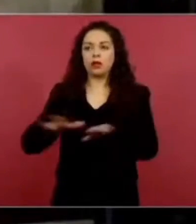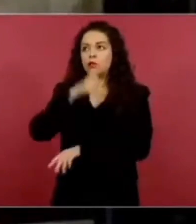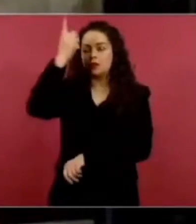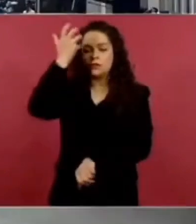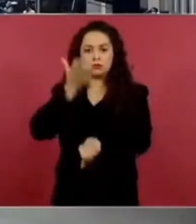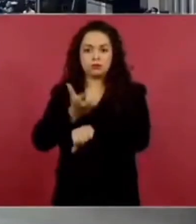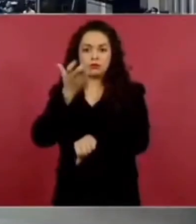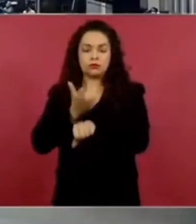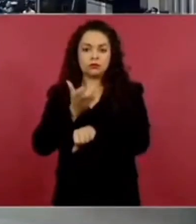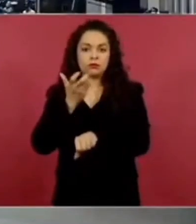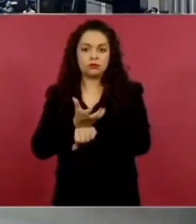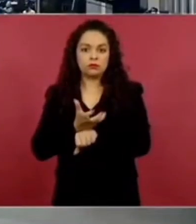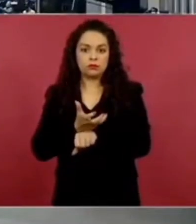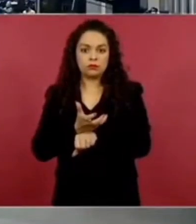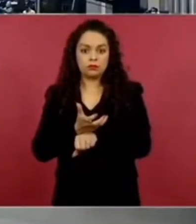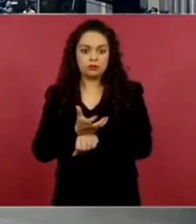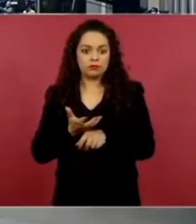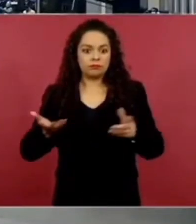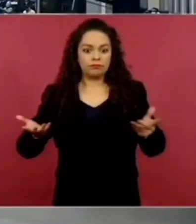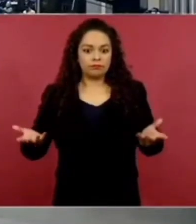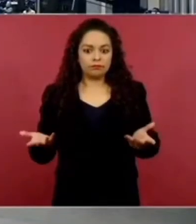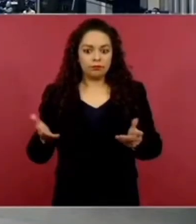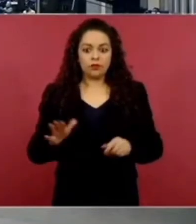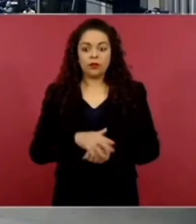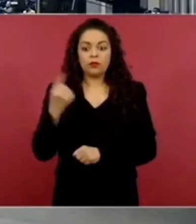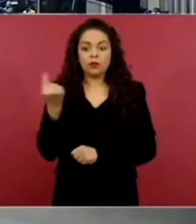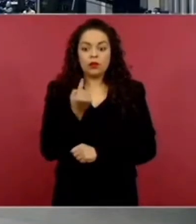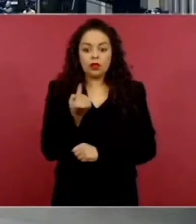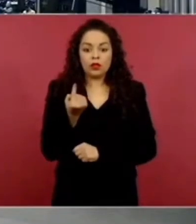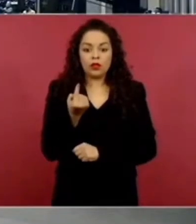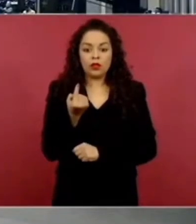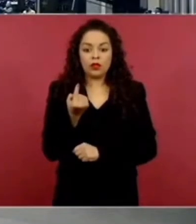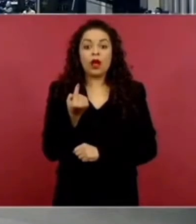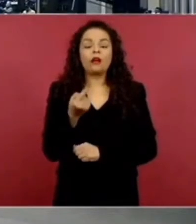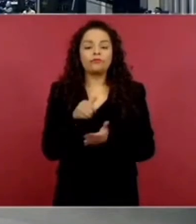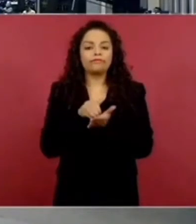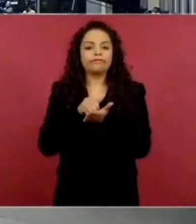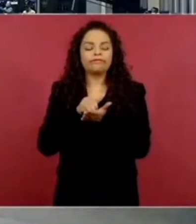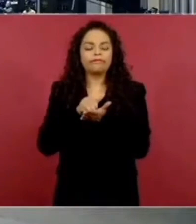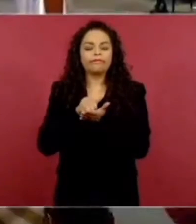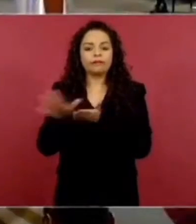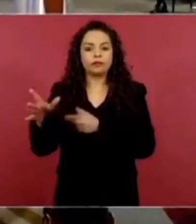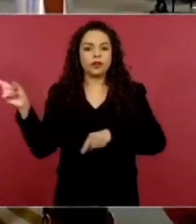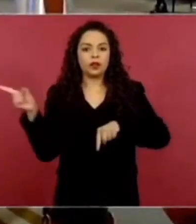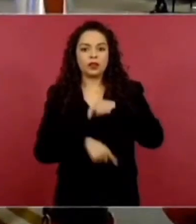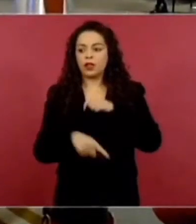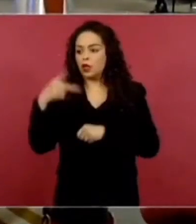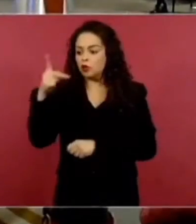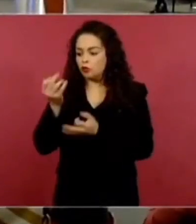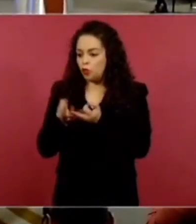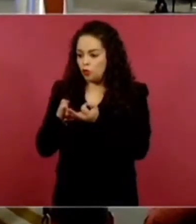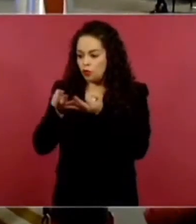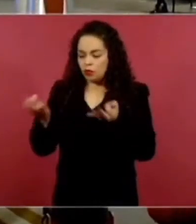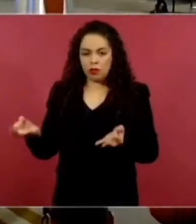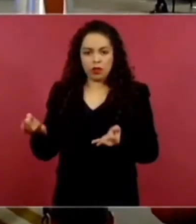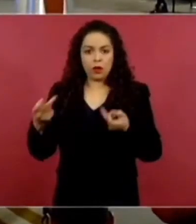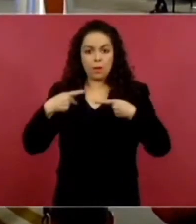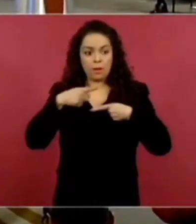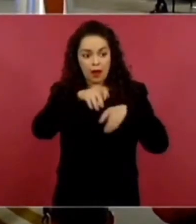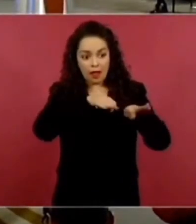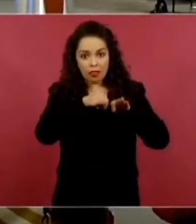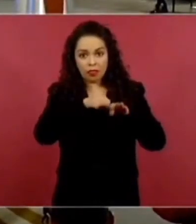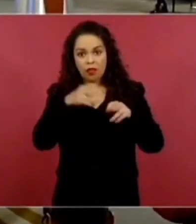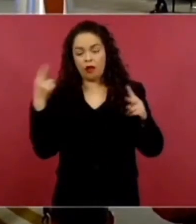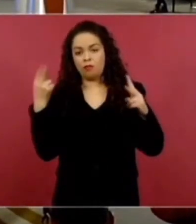nombres y todo porque dicen tomaron el control nos despojaron de nuestra tierra asesinaron a los trabajadores